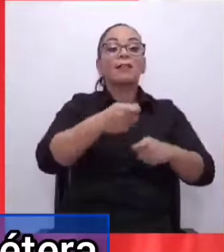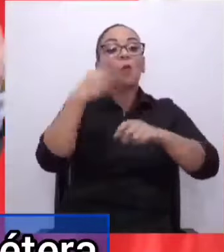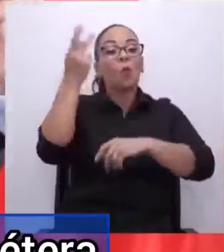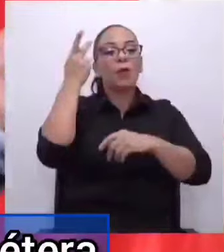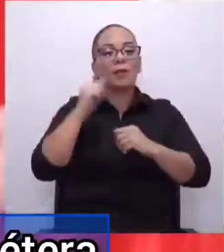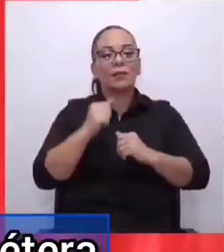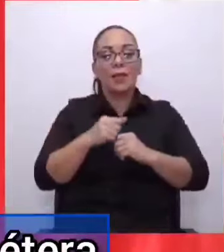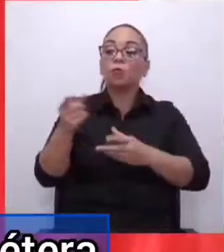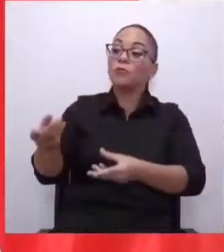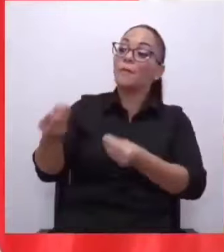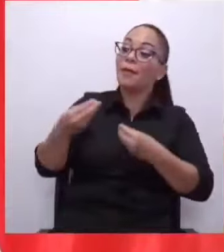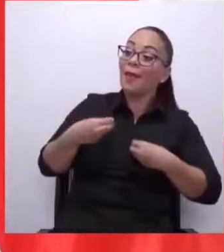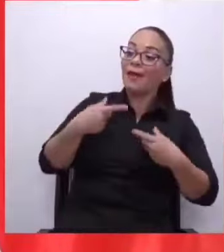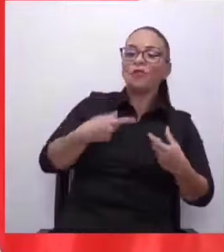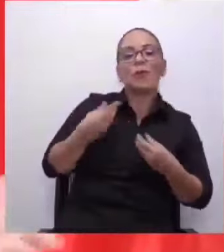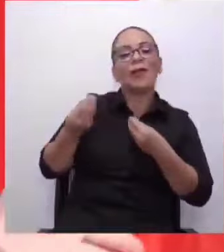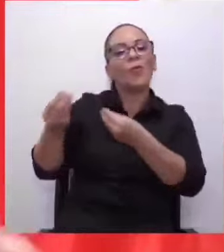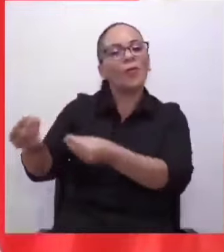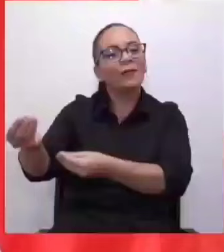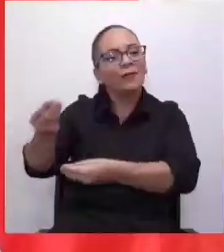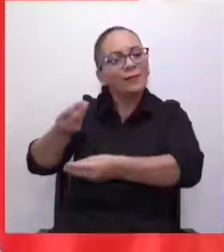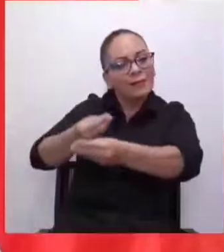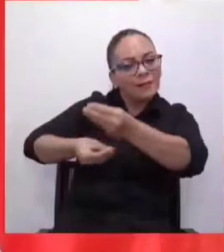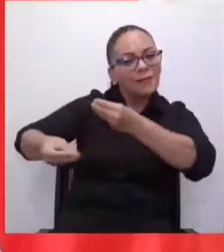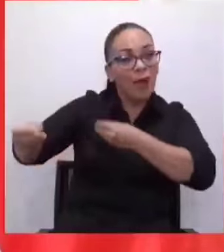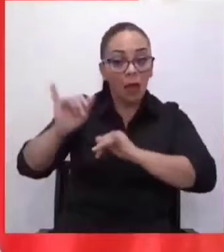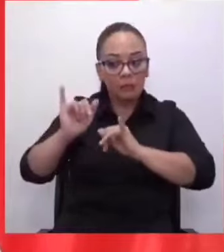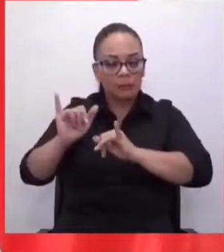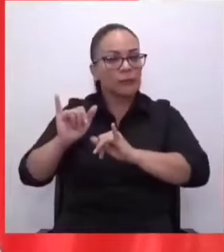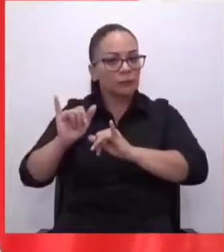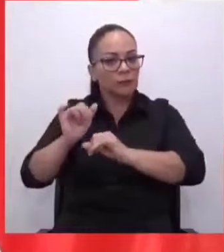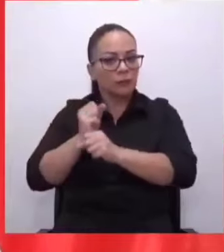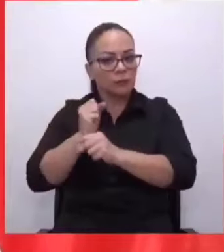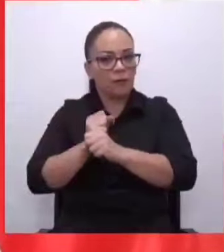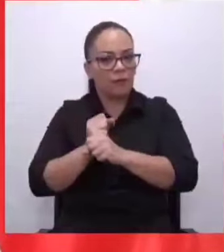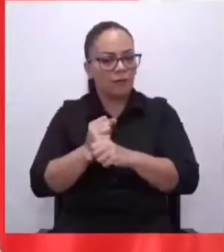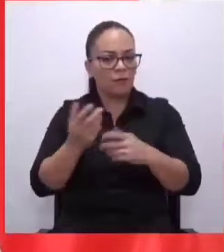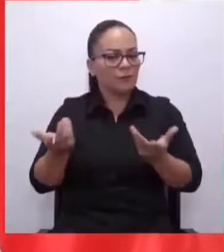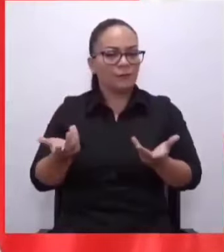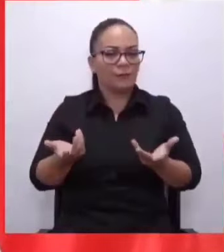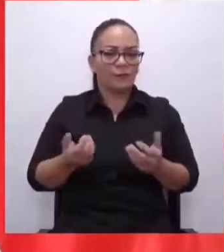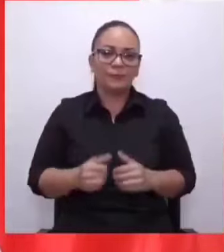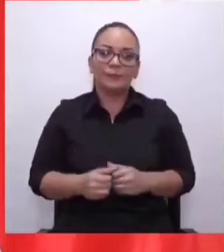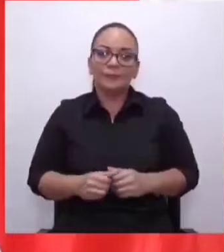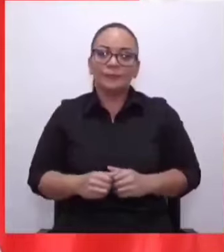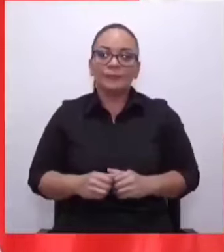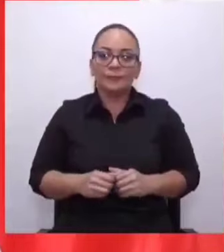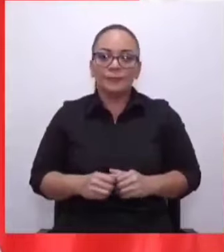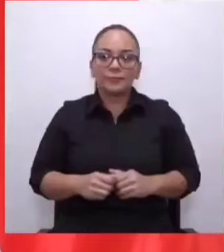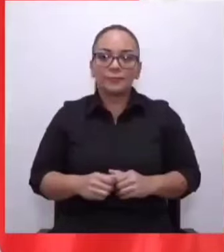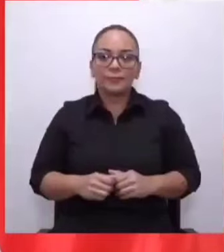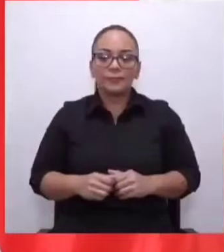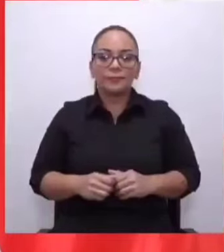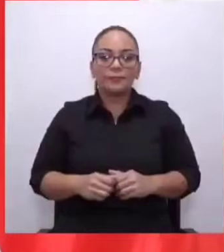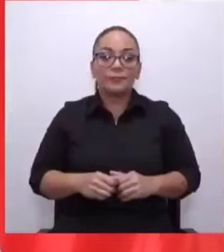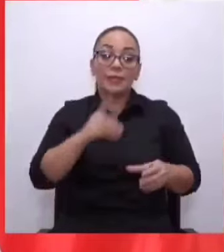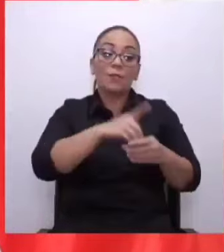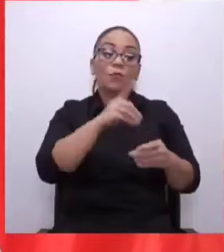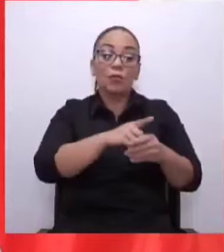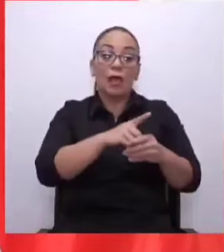pongo, etc. Esa es la manera de operar del diputado Aria Sánchez.